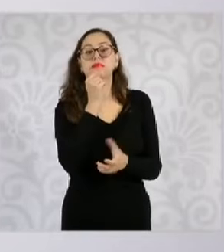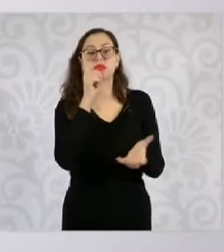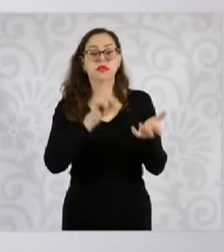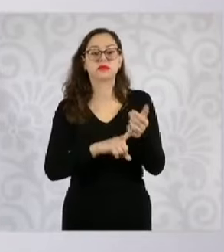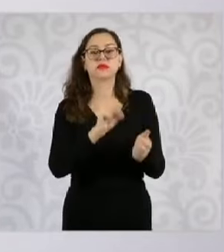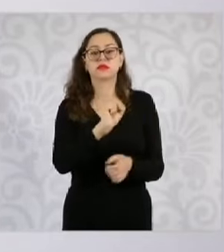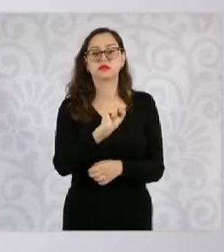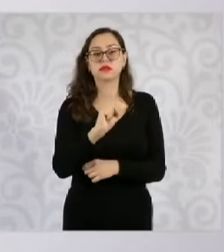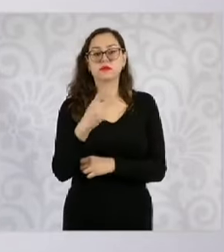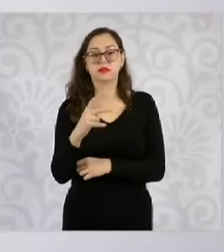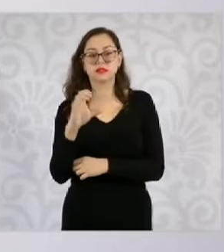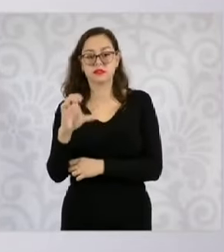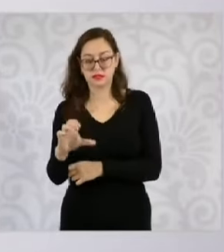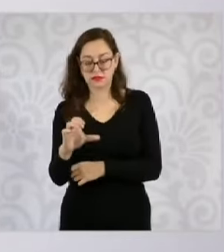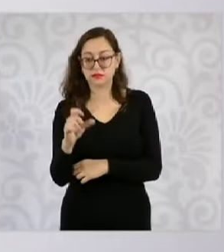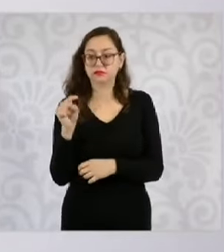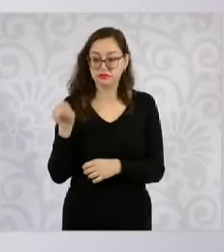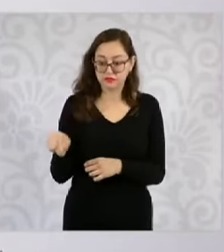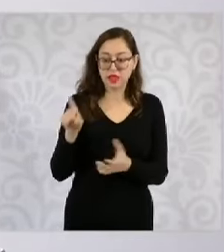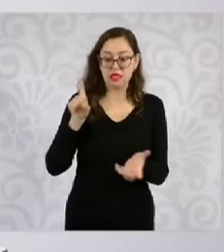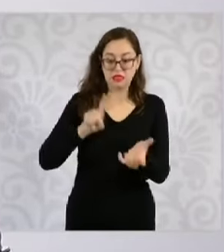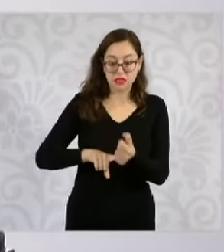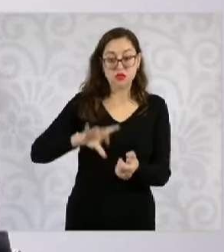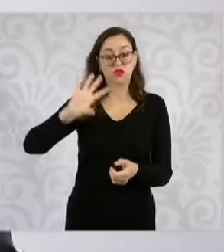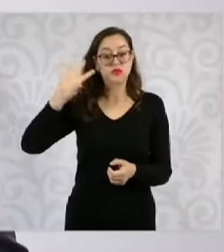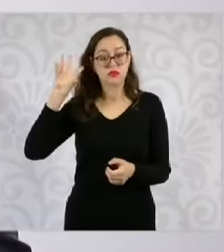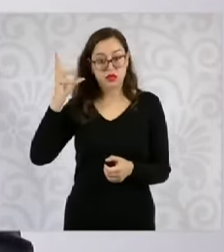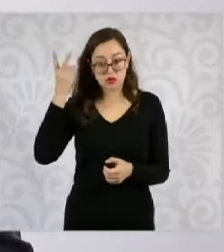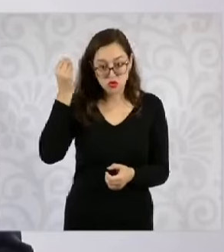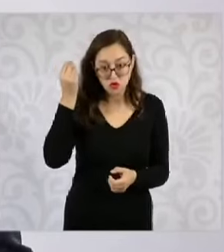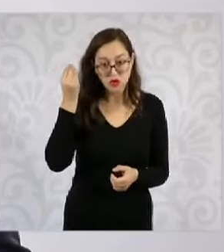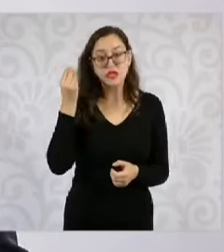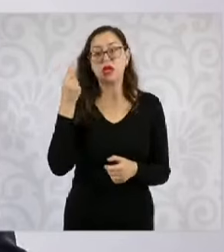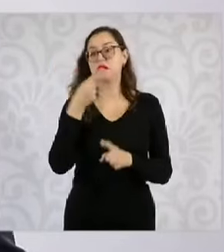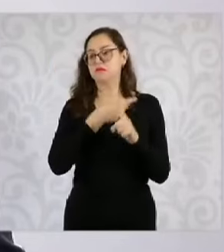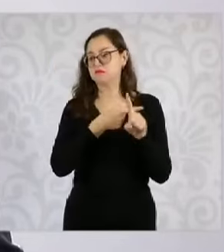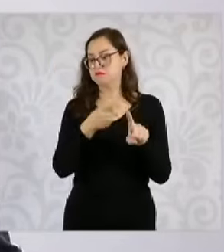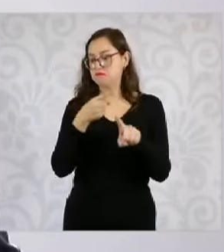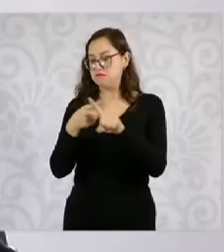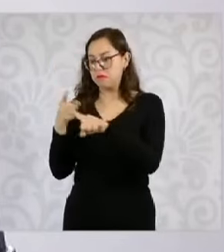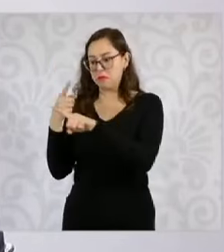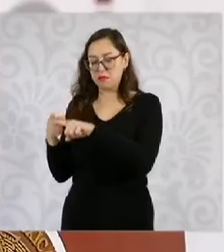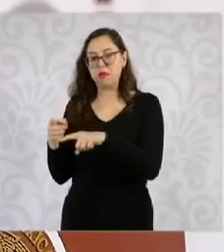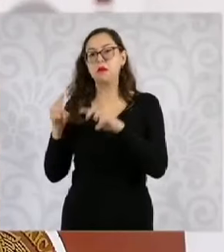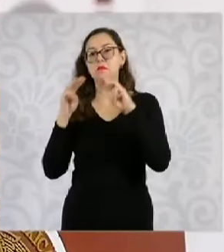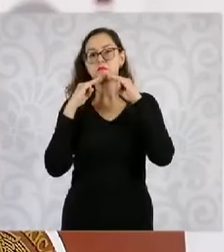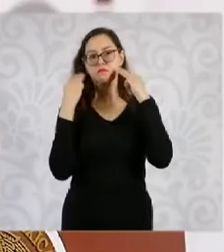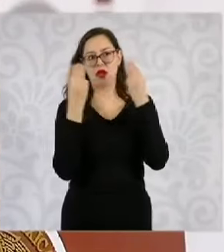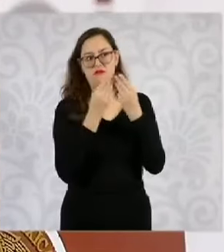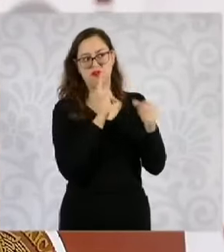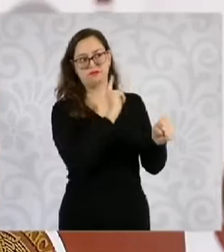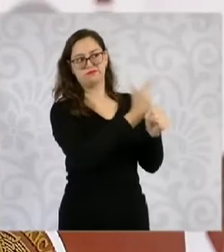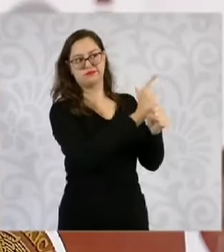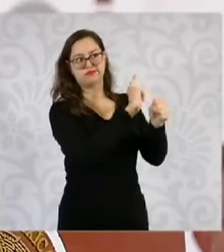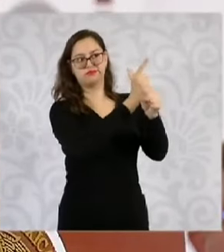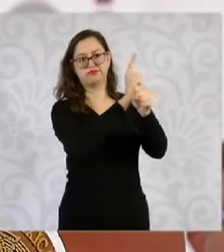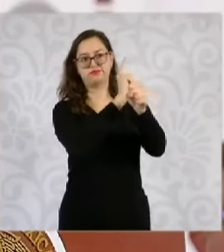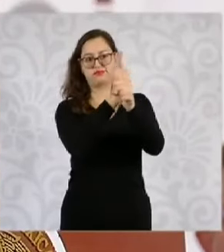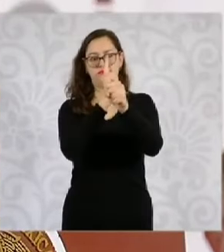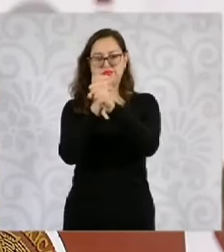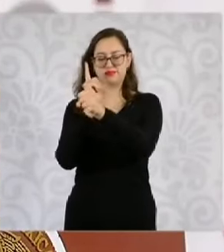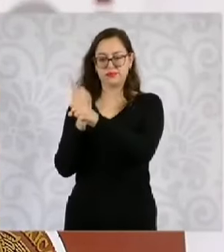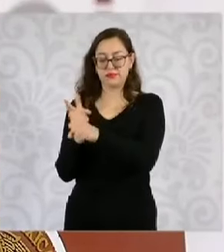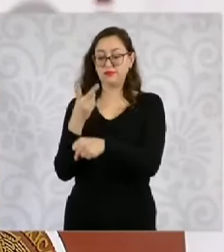de Seguridad, que contará con las capacidades y herramientas tecnológicas para identificar redes criminales. Esta subsecretaría se